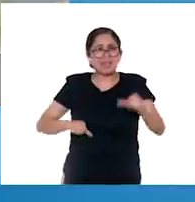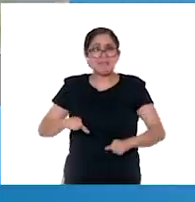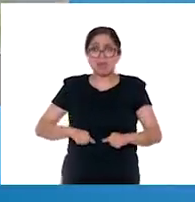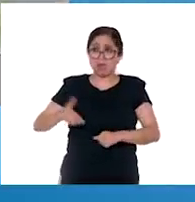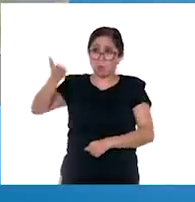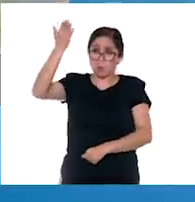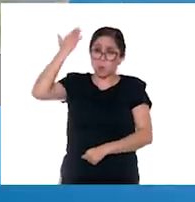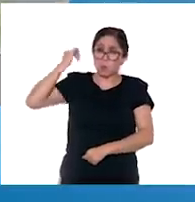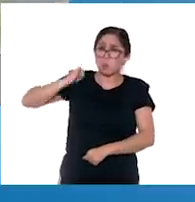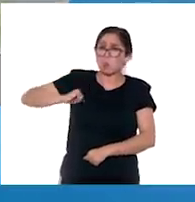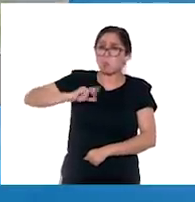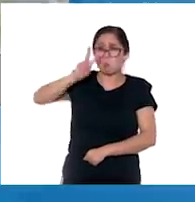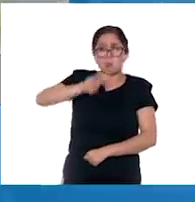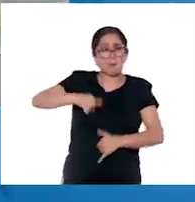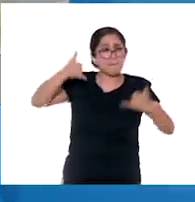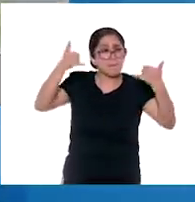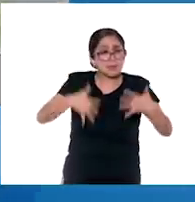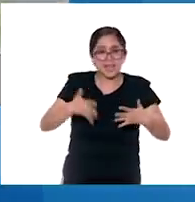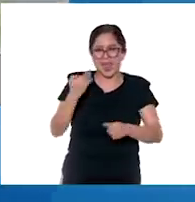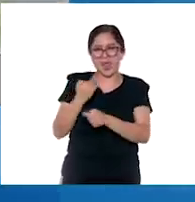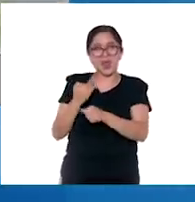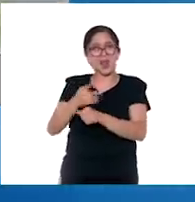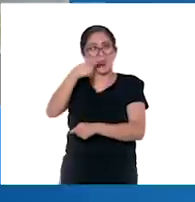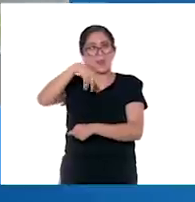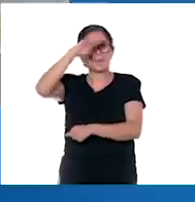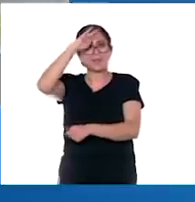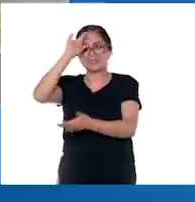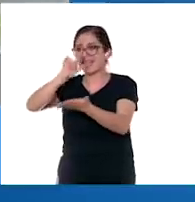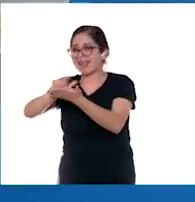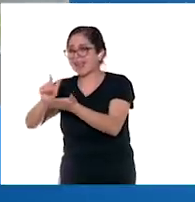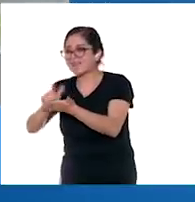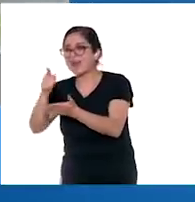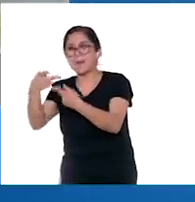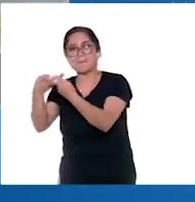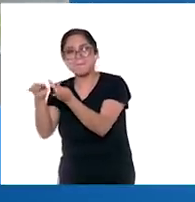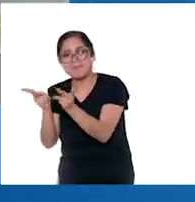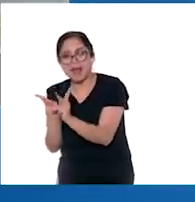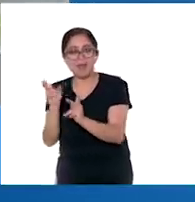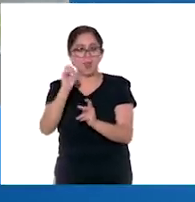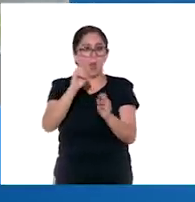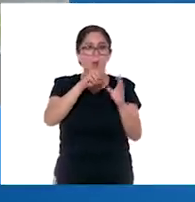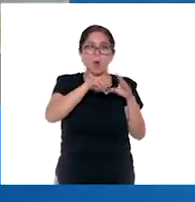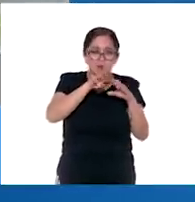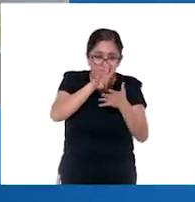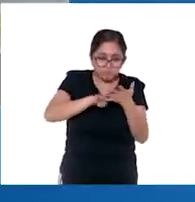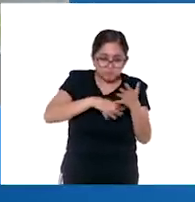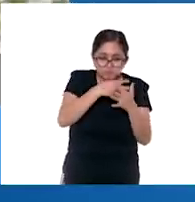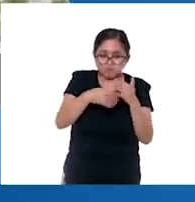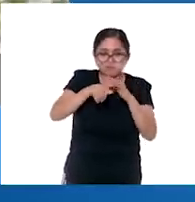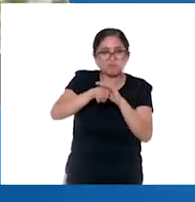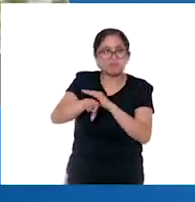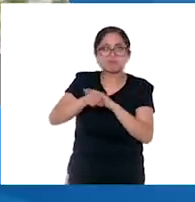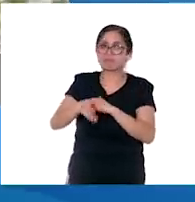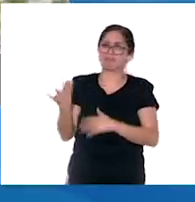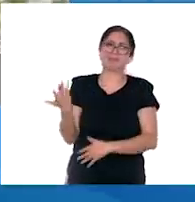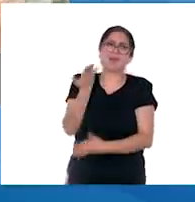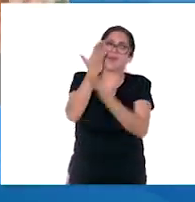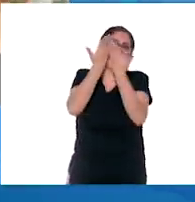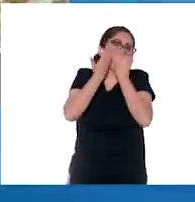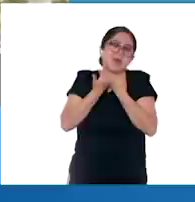en esa época. No había lavadoras detrás, ni nada de esas cosas. drenaje, ni nada. Esta idea de que